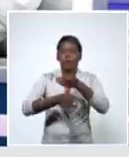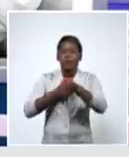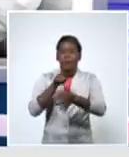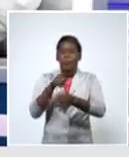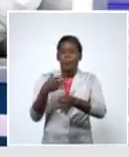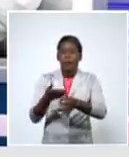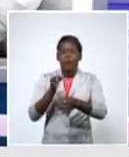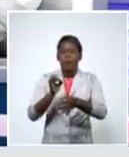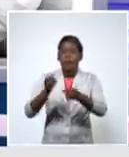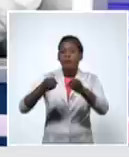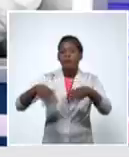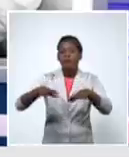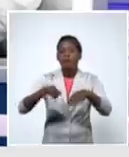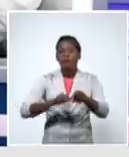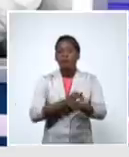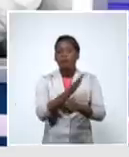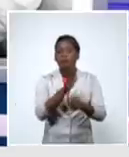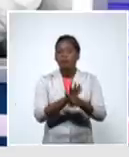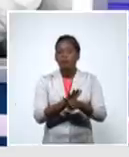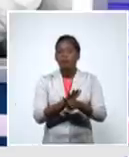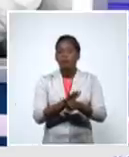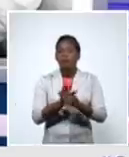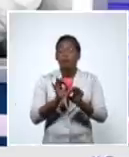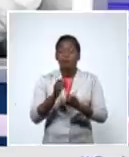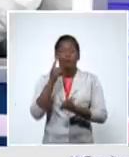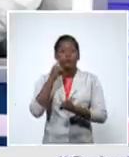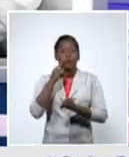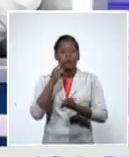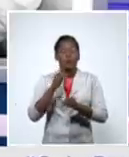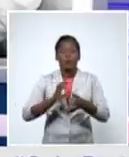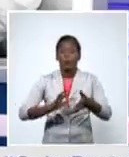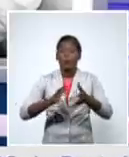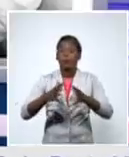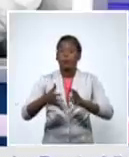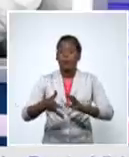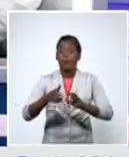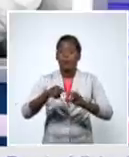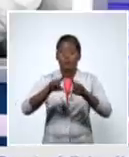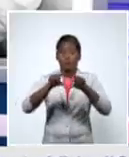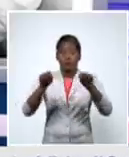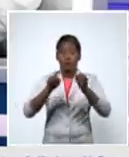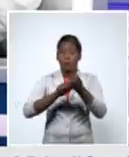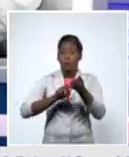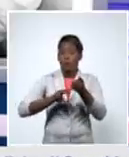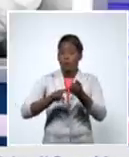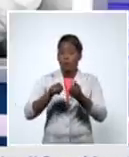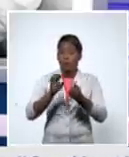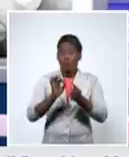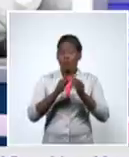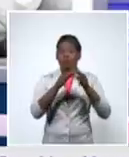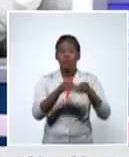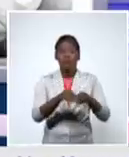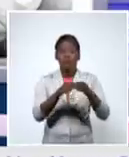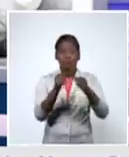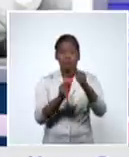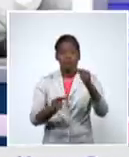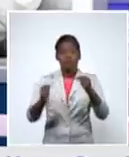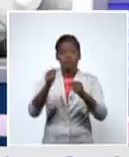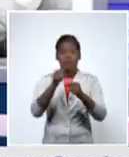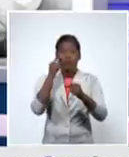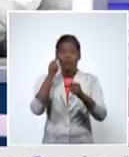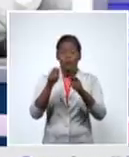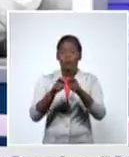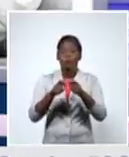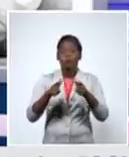Granma como les decíamos uno de los territorios cubanos en el que en los últimos días creció el número de casos positivos al nuevo